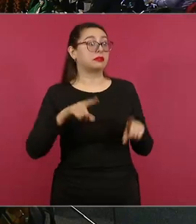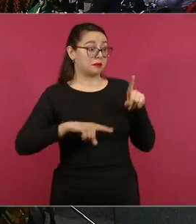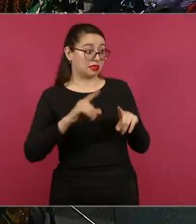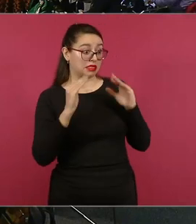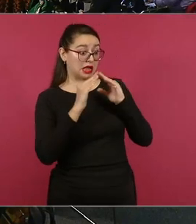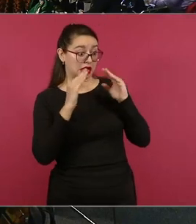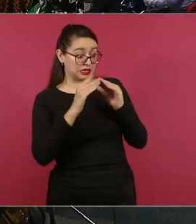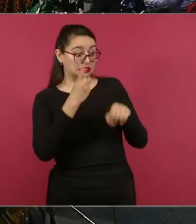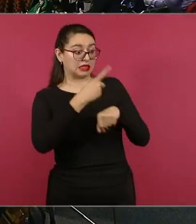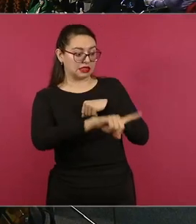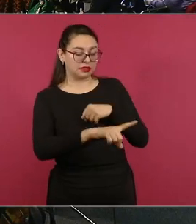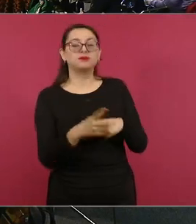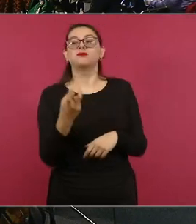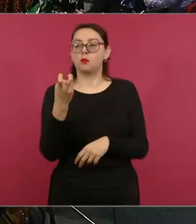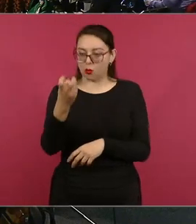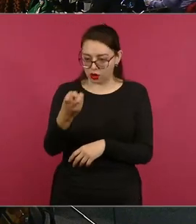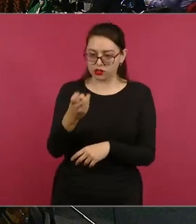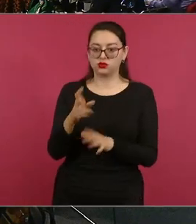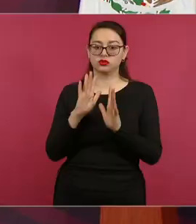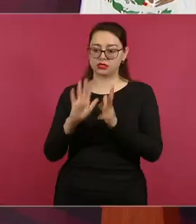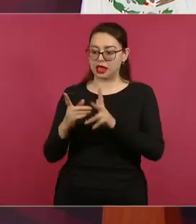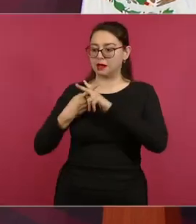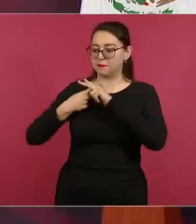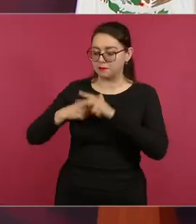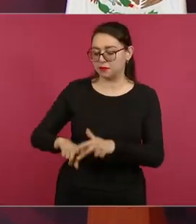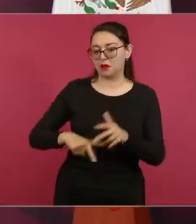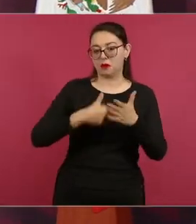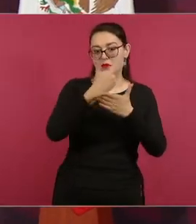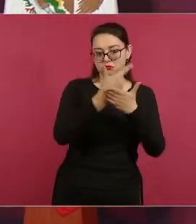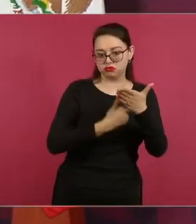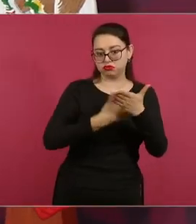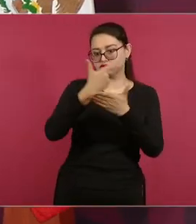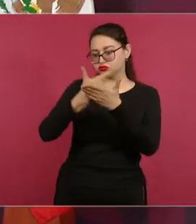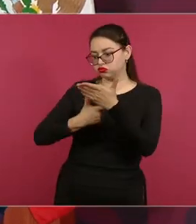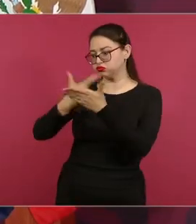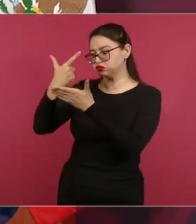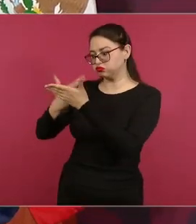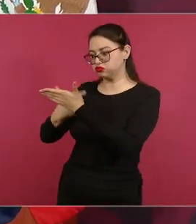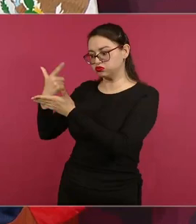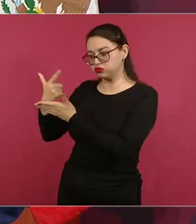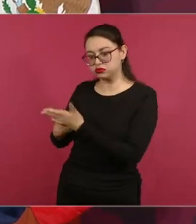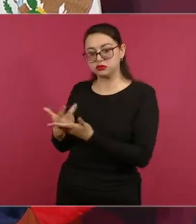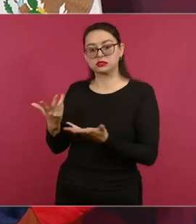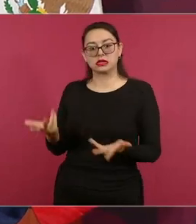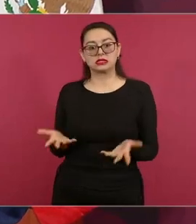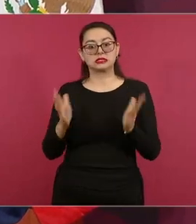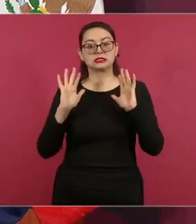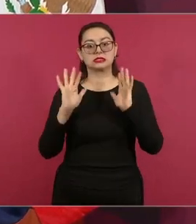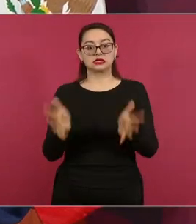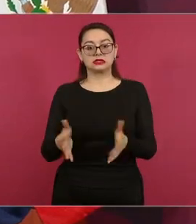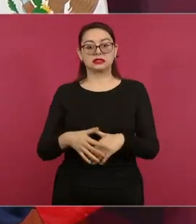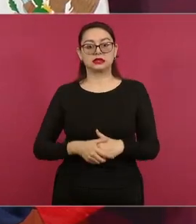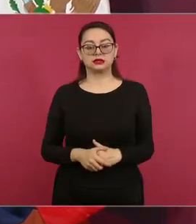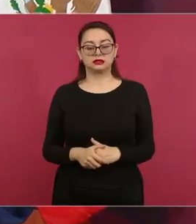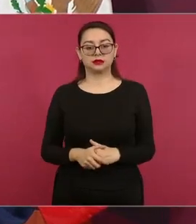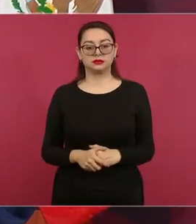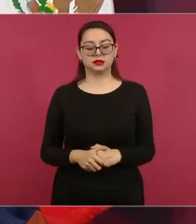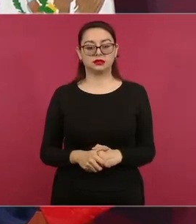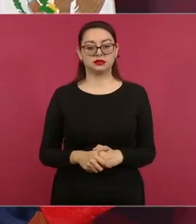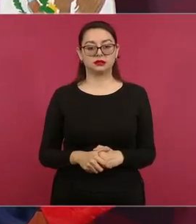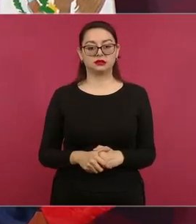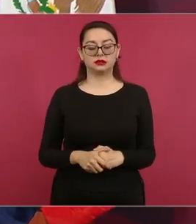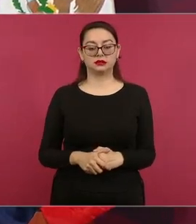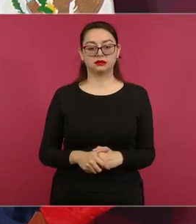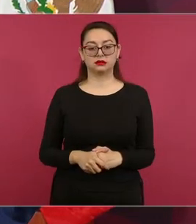casas. Por eso el censo, que ya llevamos tres mil viviendas, vamos a tener